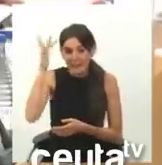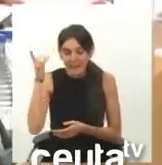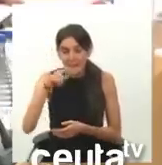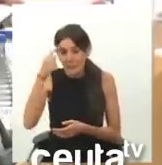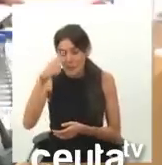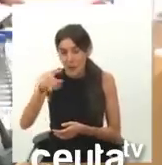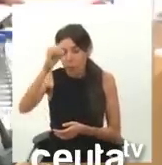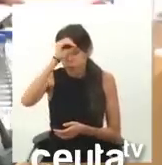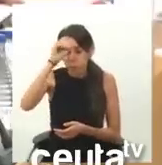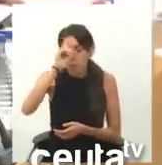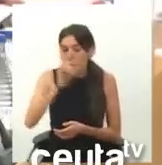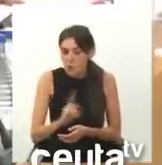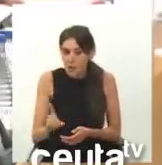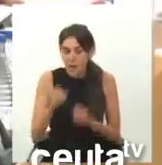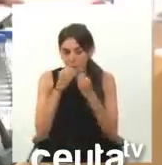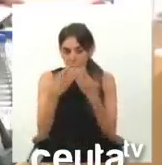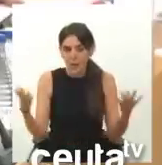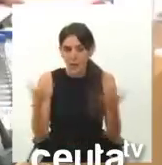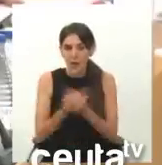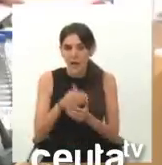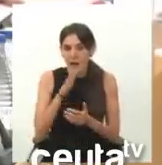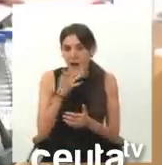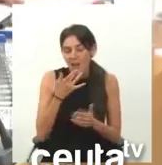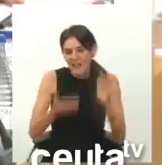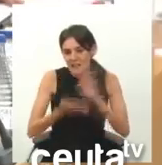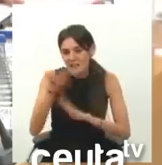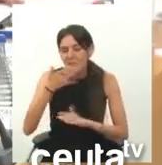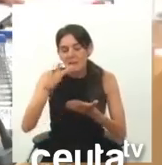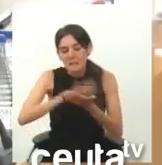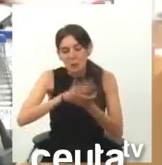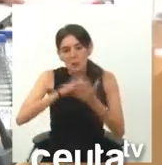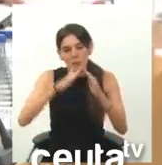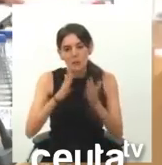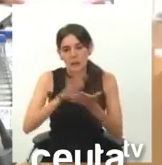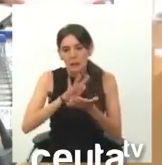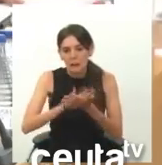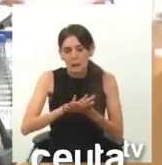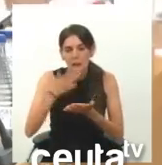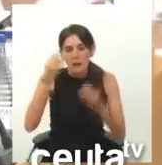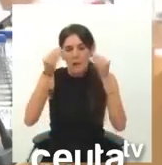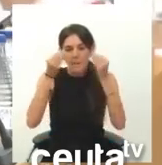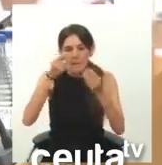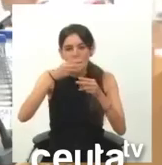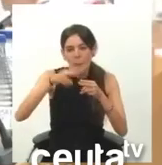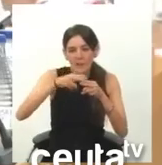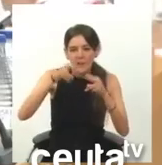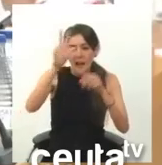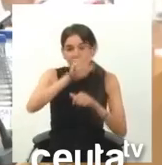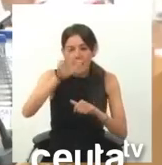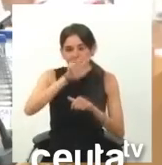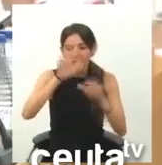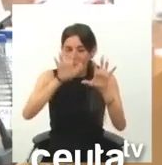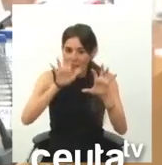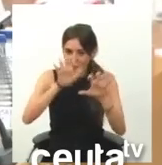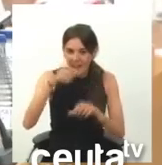usted no tiene ni idea, bueno, ahora se va calentita a casa, se relaja allí y aprende un poquito sobre política nacional. Señora Amed, ¿qué le hace